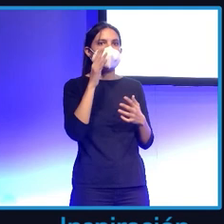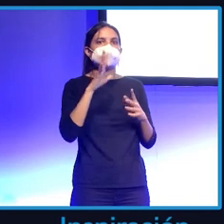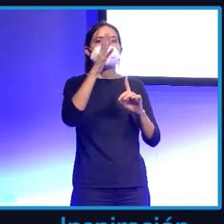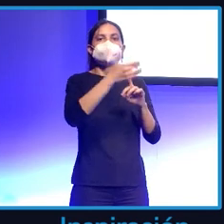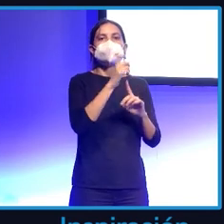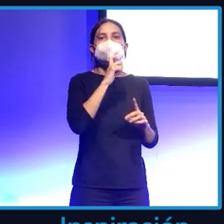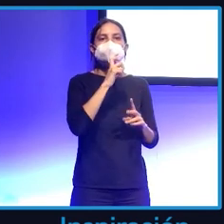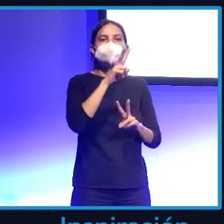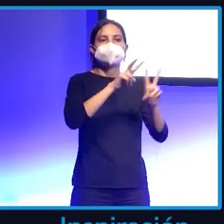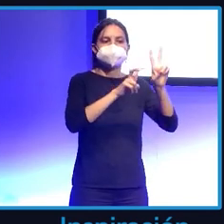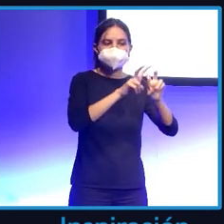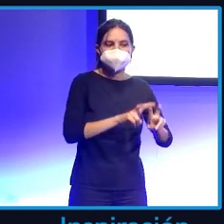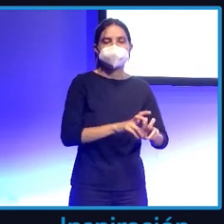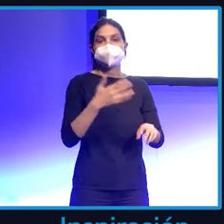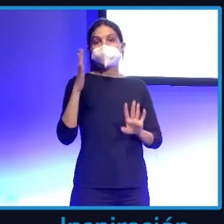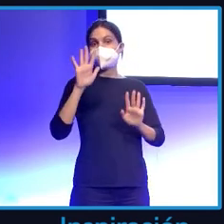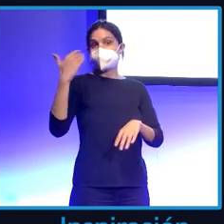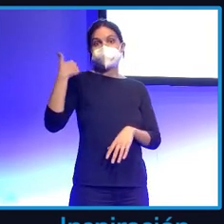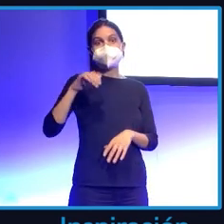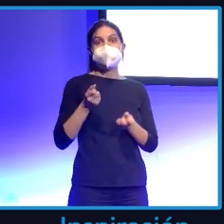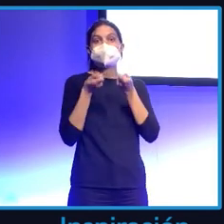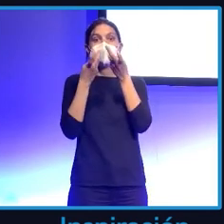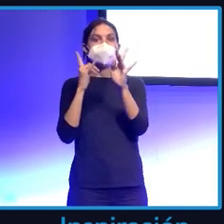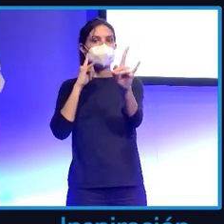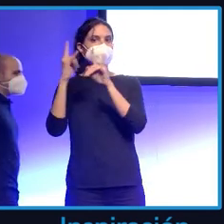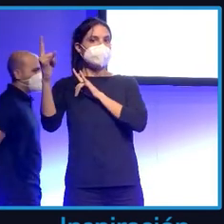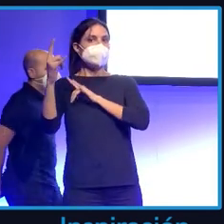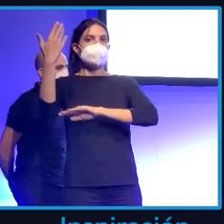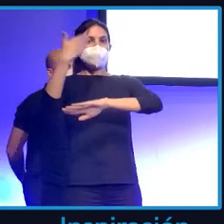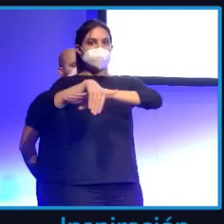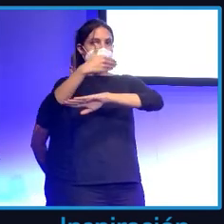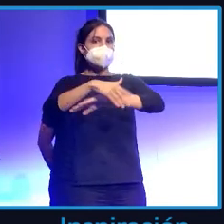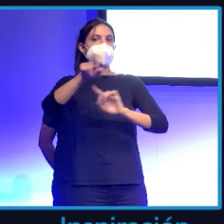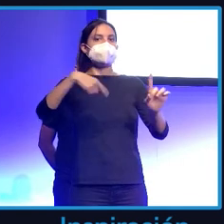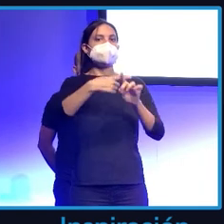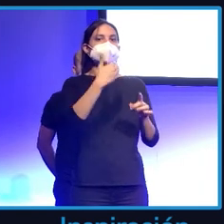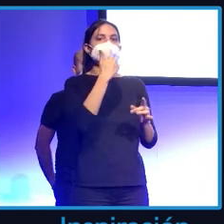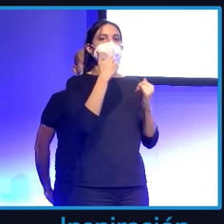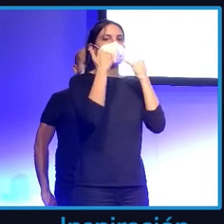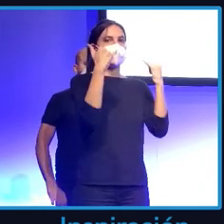Bien, pues ya tengo el teléfono, la dirección y el correo electrónico del supuesto Satoshi.